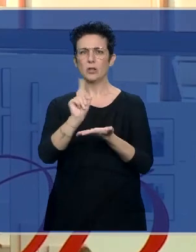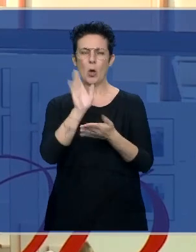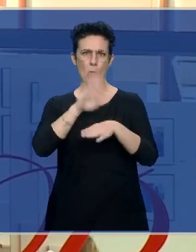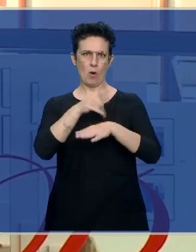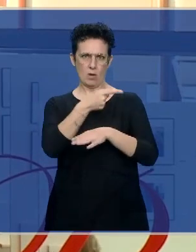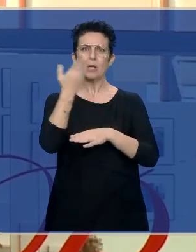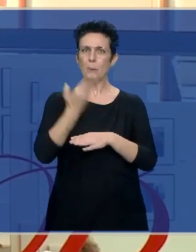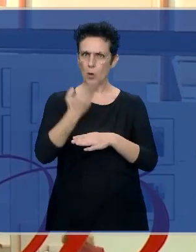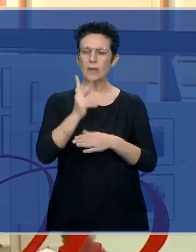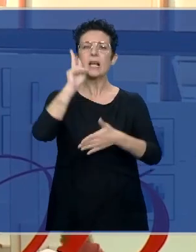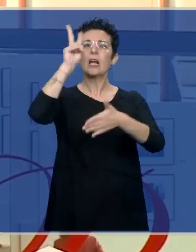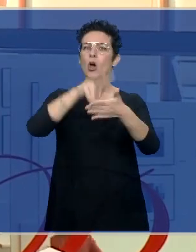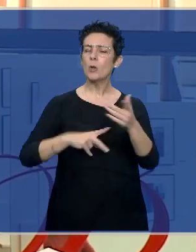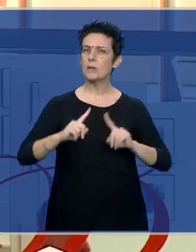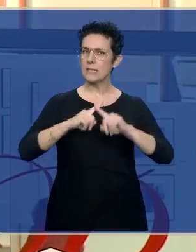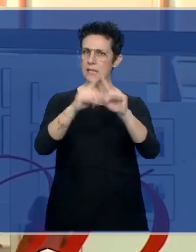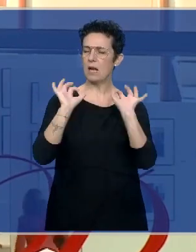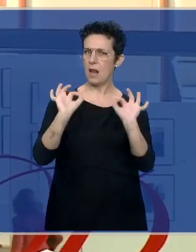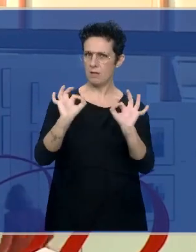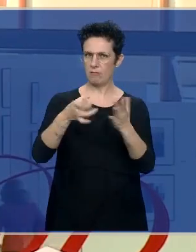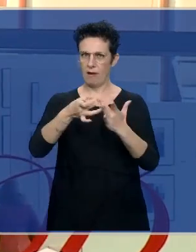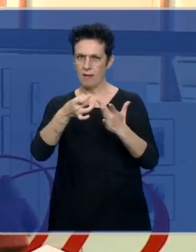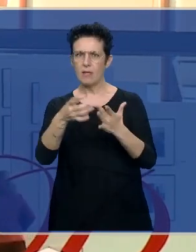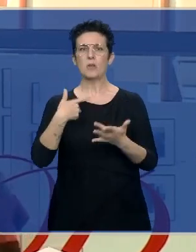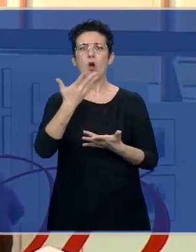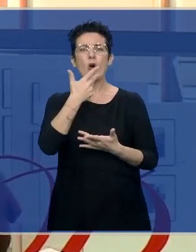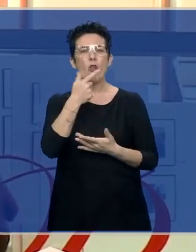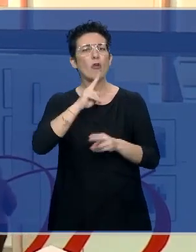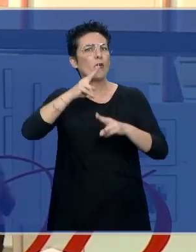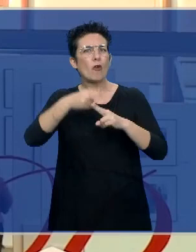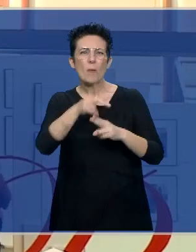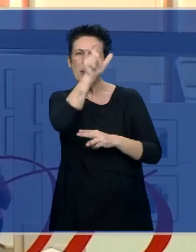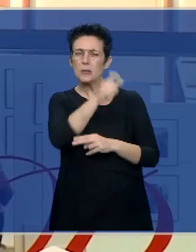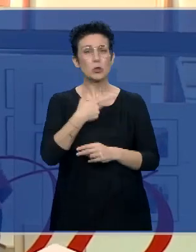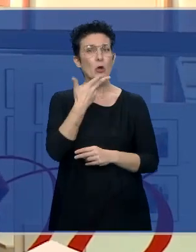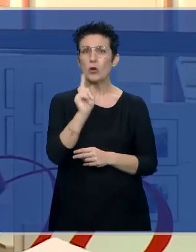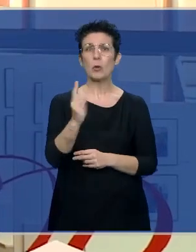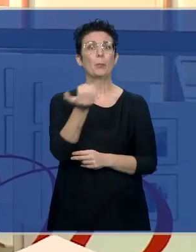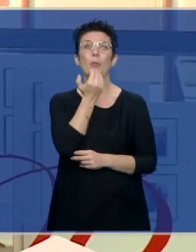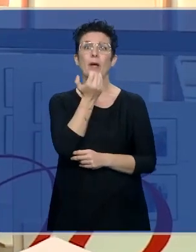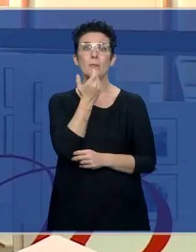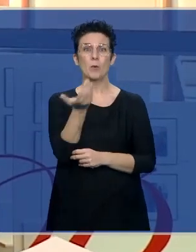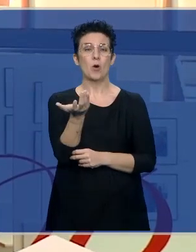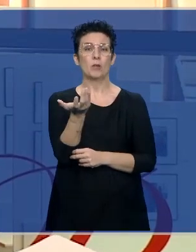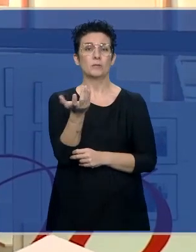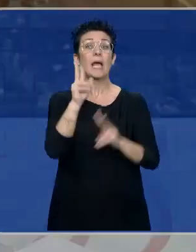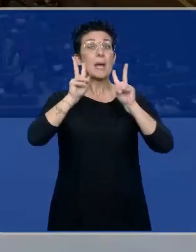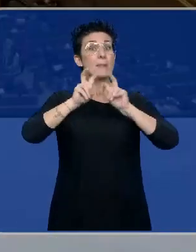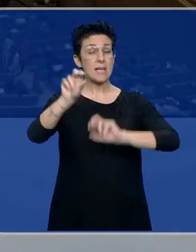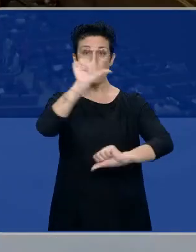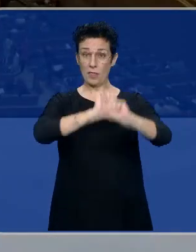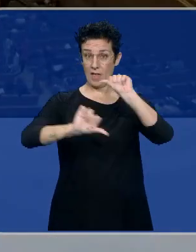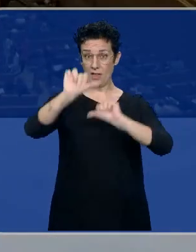excelencia, que hay gente que a veces no conocemos por el nombre y sin embargo son, como el caso, por ejemplo, de investigación científica,